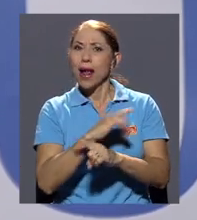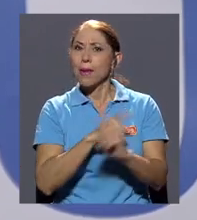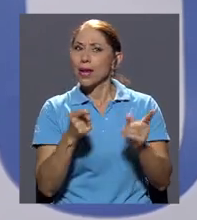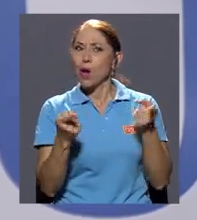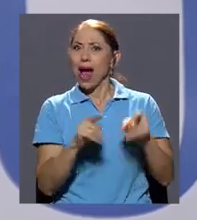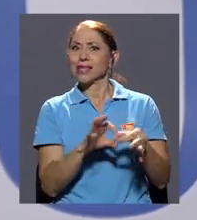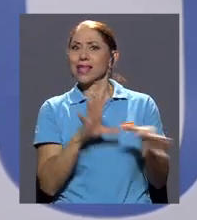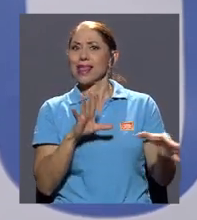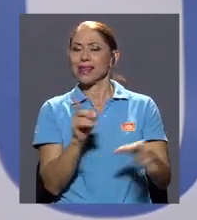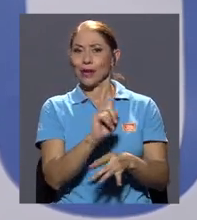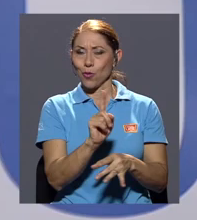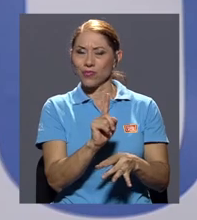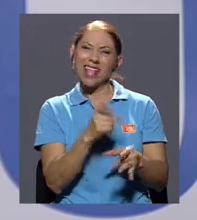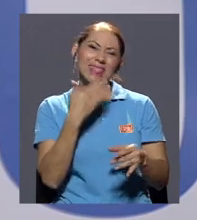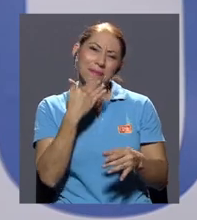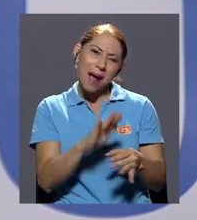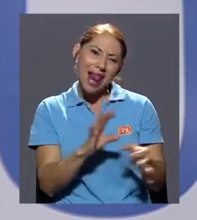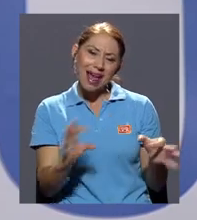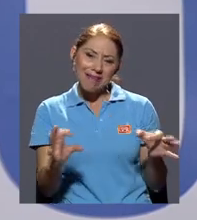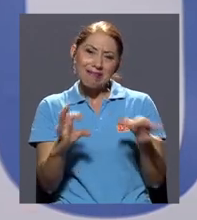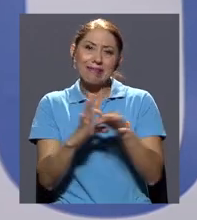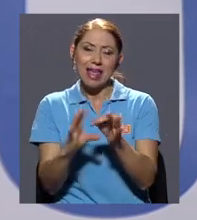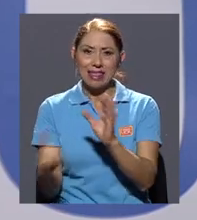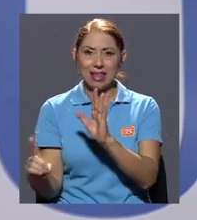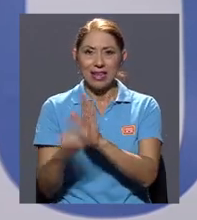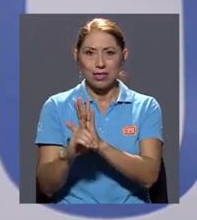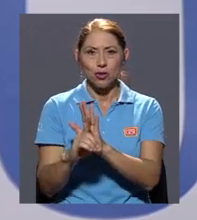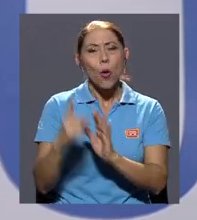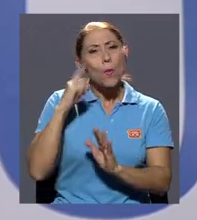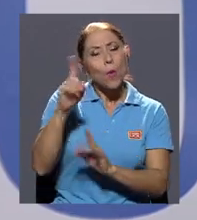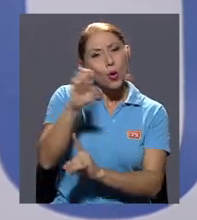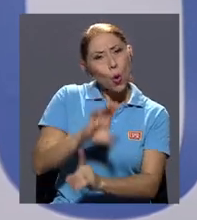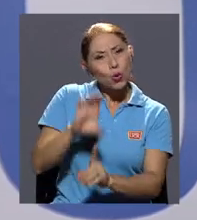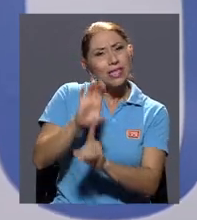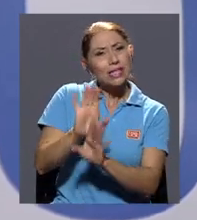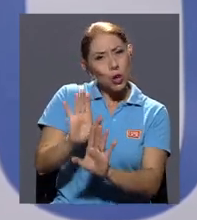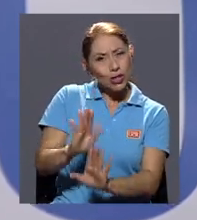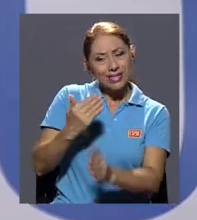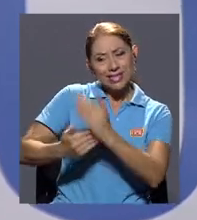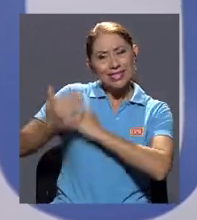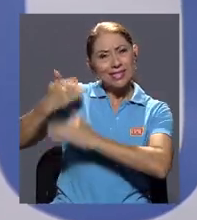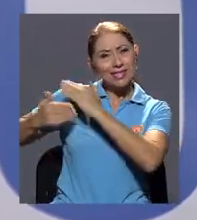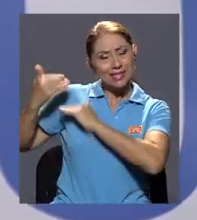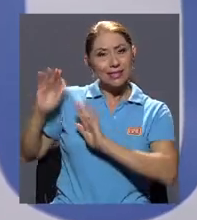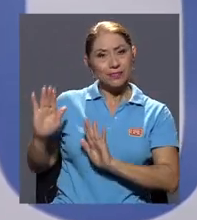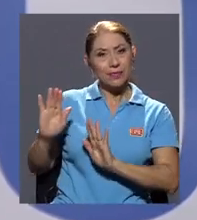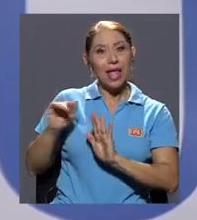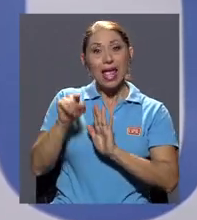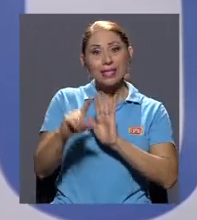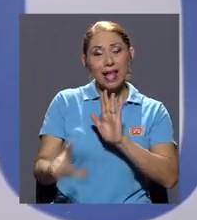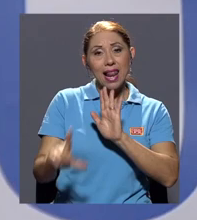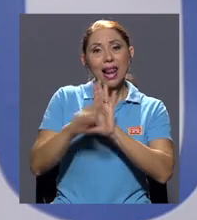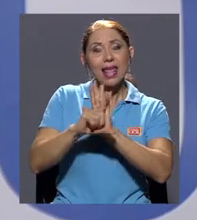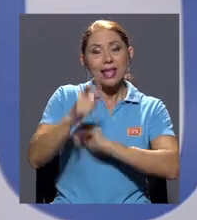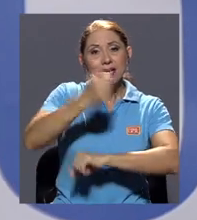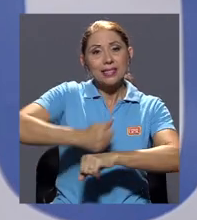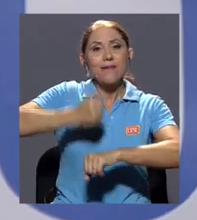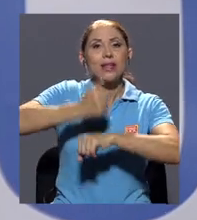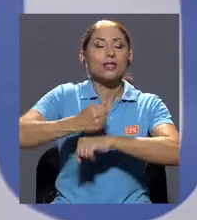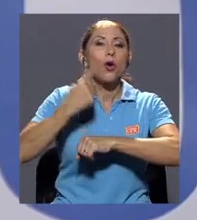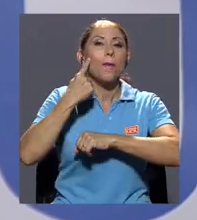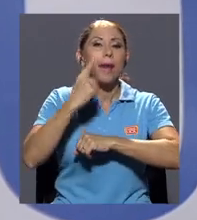ejercicio del derecho. Es decir, es una, por las condiciones históricas de aquel momento, es una legislación establecida para hacer